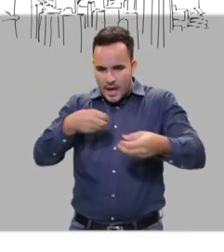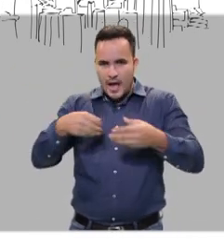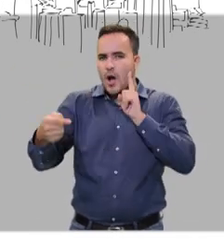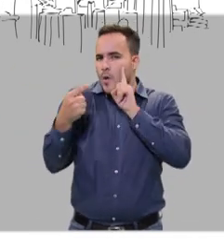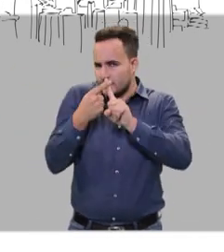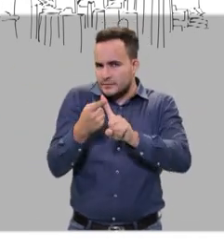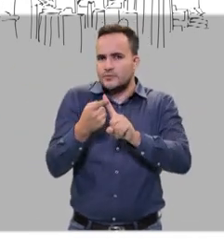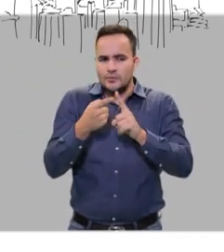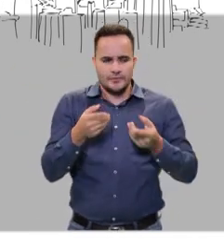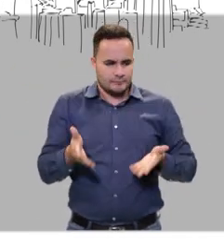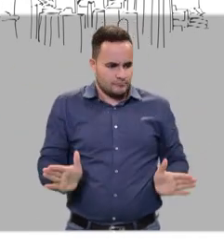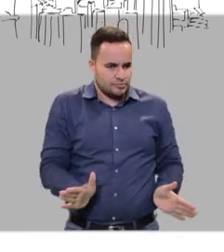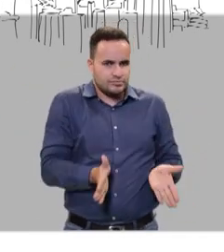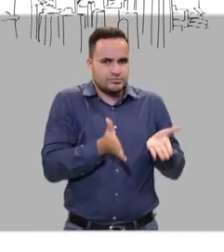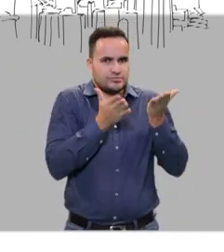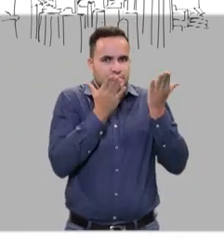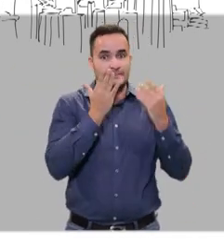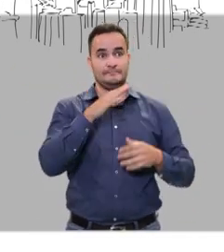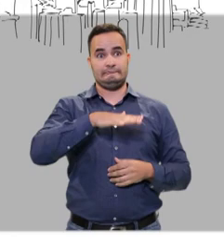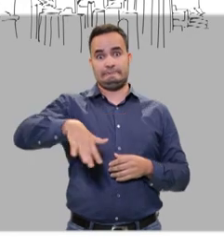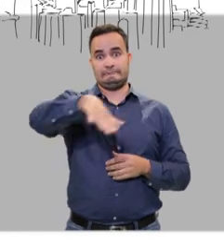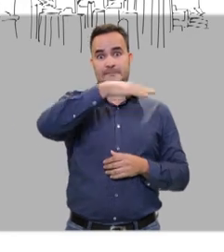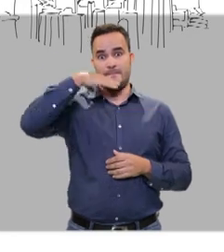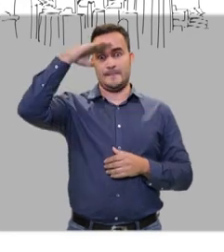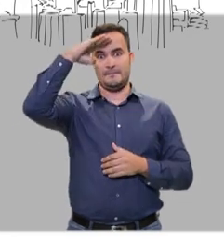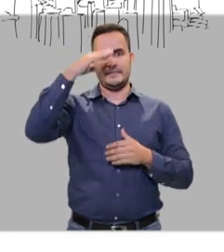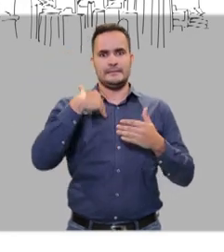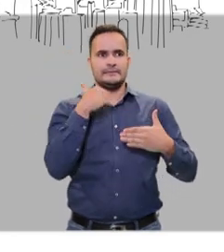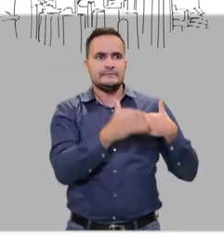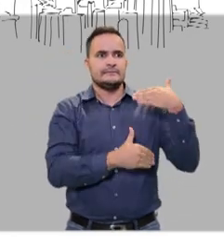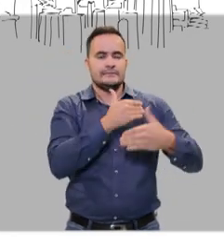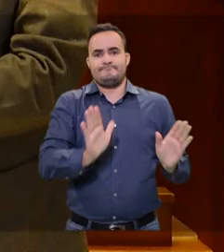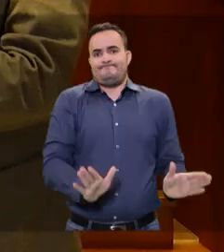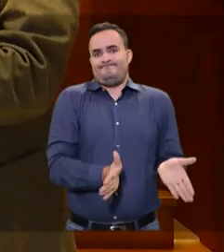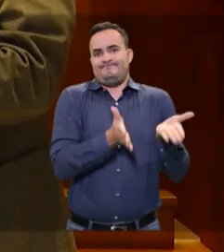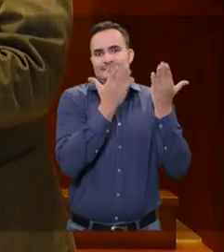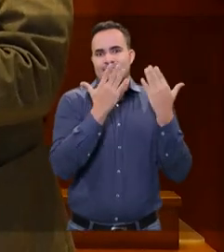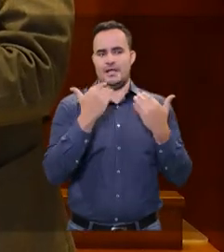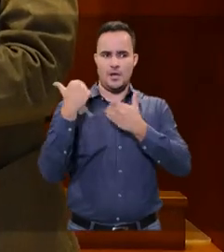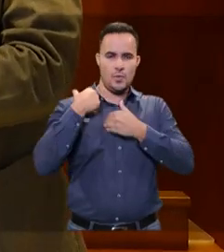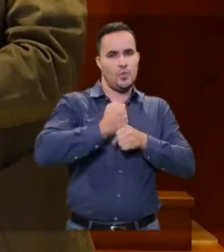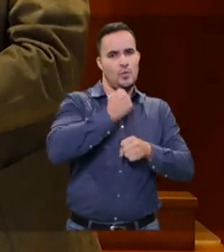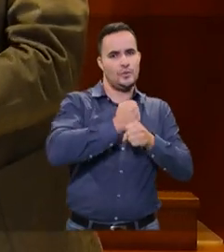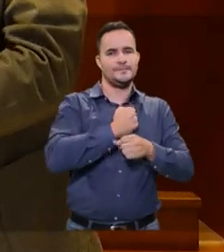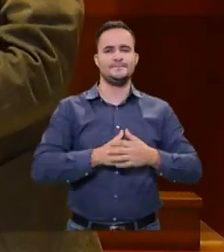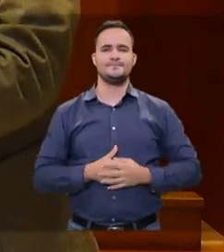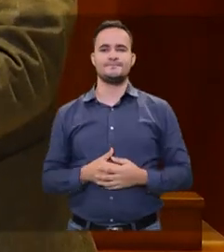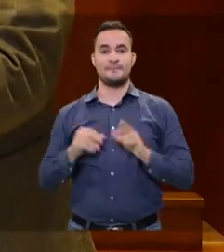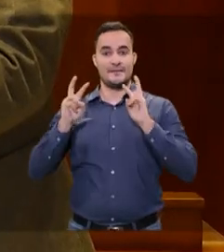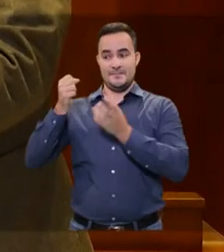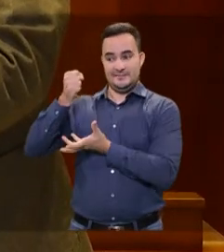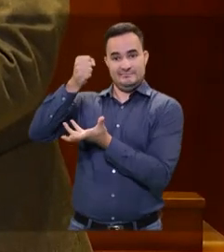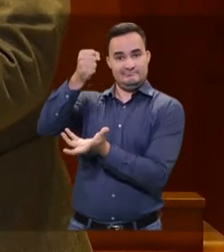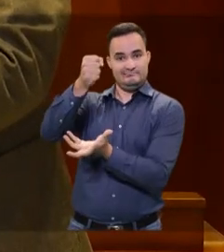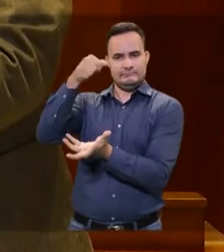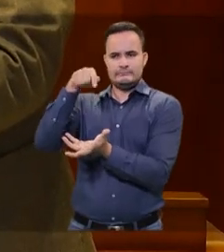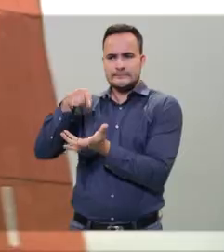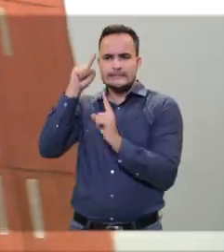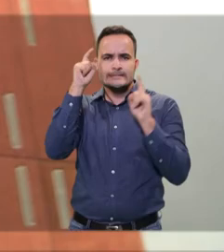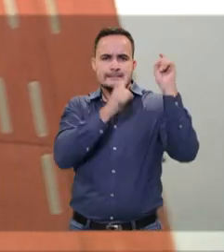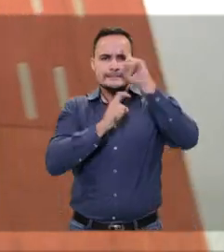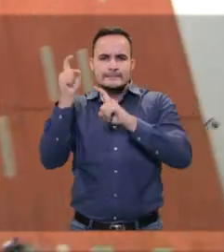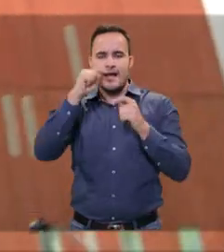aportar su granito de arena en este gran reto de modernizar a Medellín. La Asignación Histórica de Recursos de